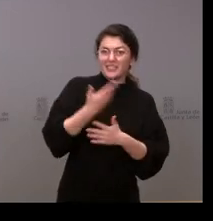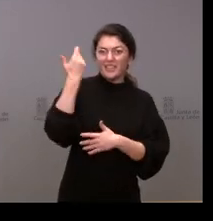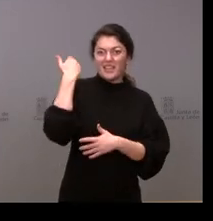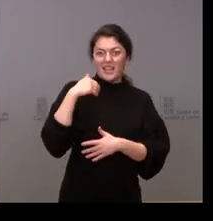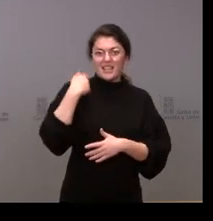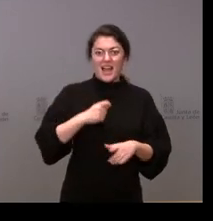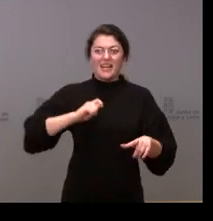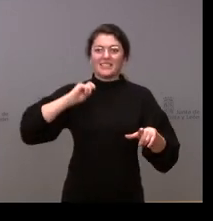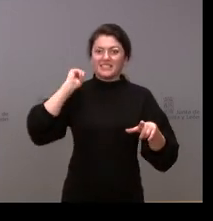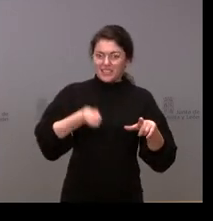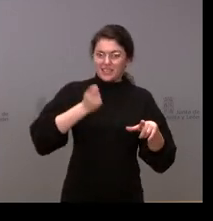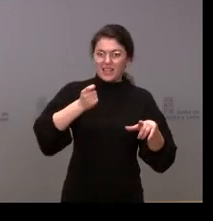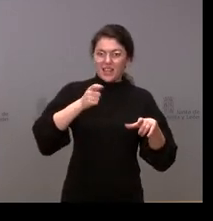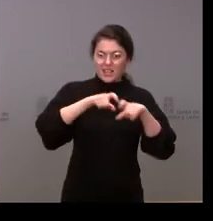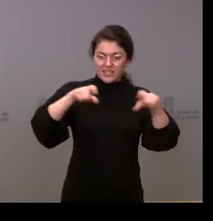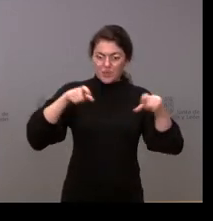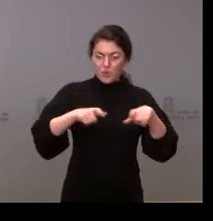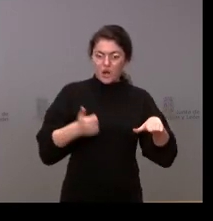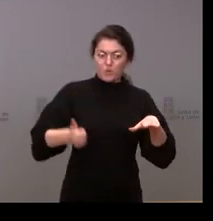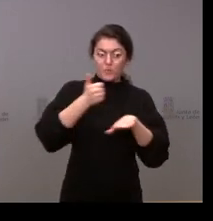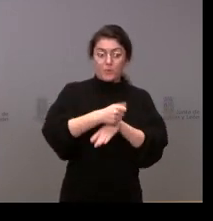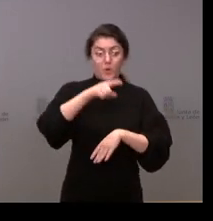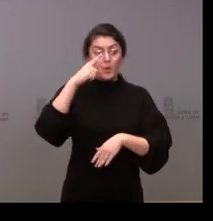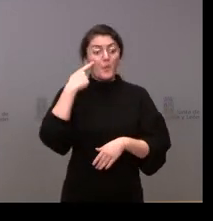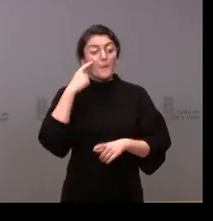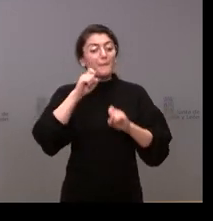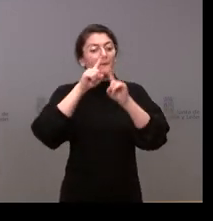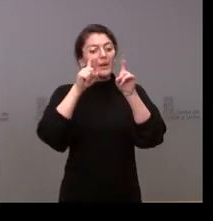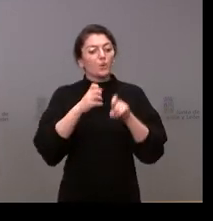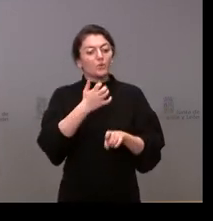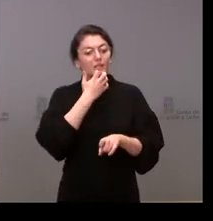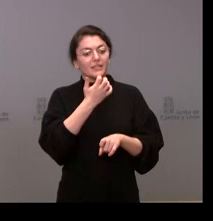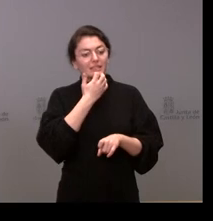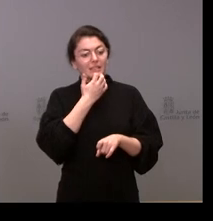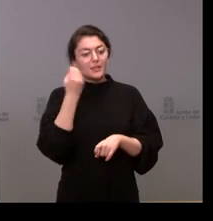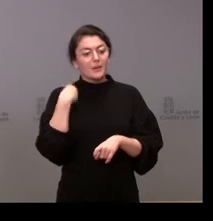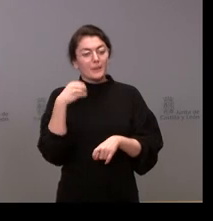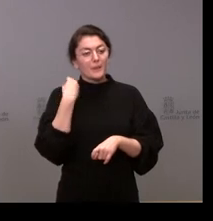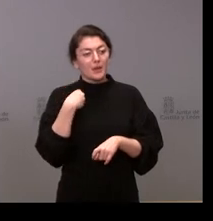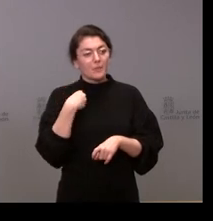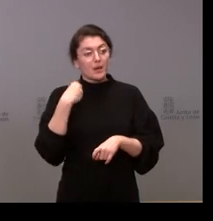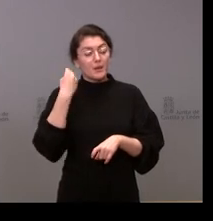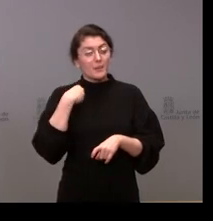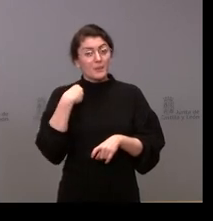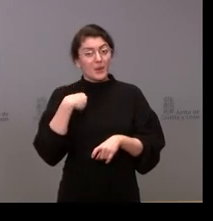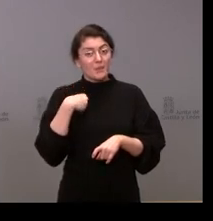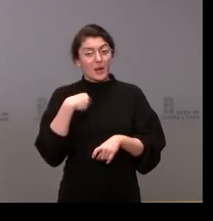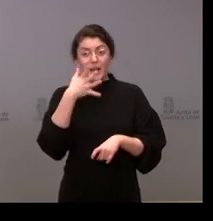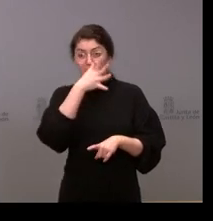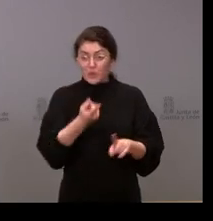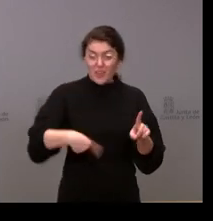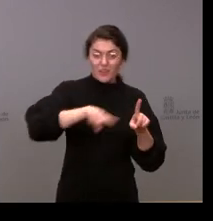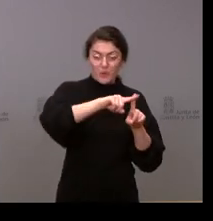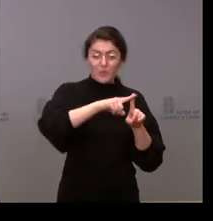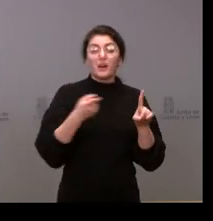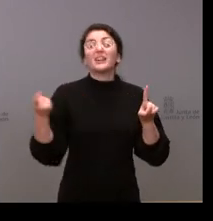si en estas sanciones que nos han cuantificado que se van a ver afectadas por la decisión tomada ahora se incluyen